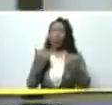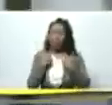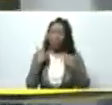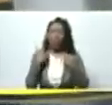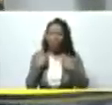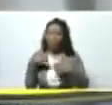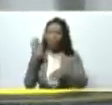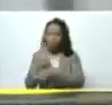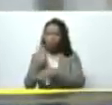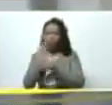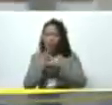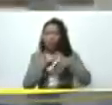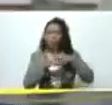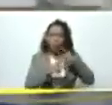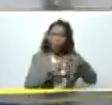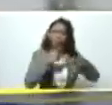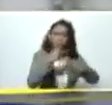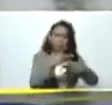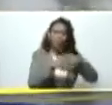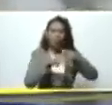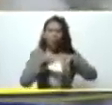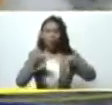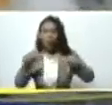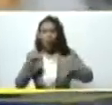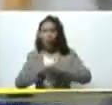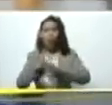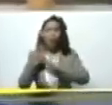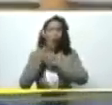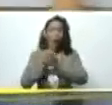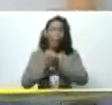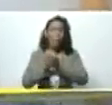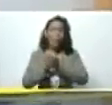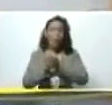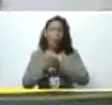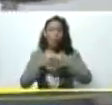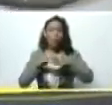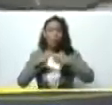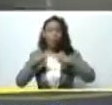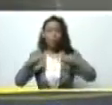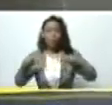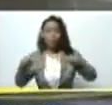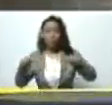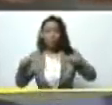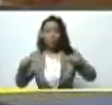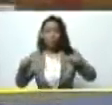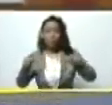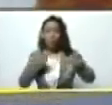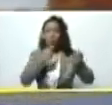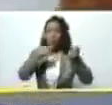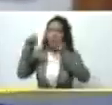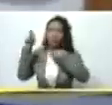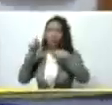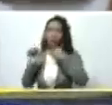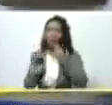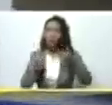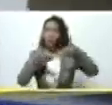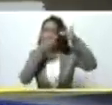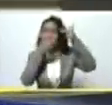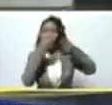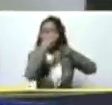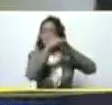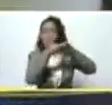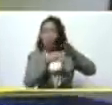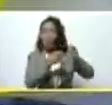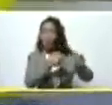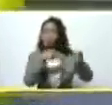los compañeros los terratenientes se llevaban secuestraban las mercancías